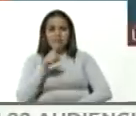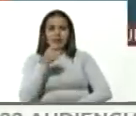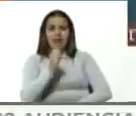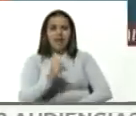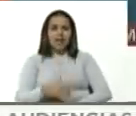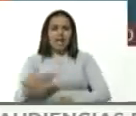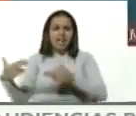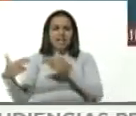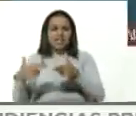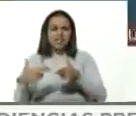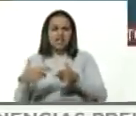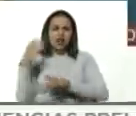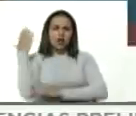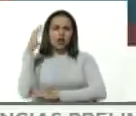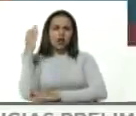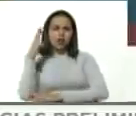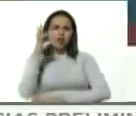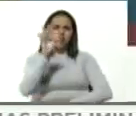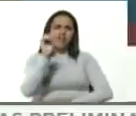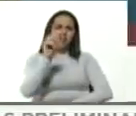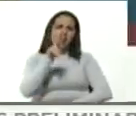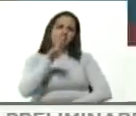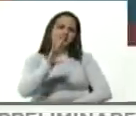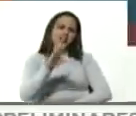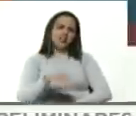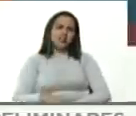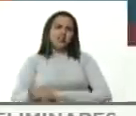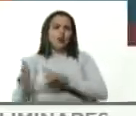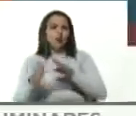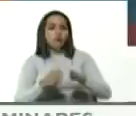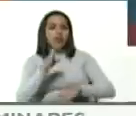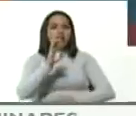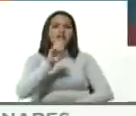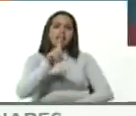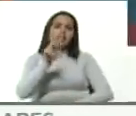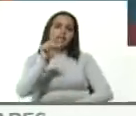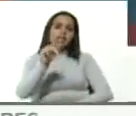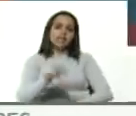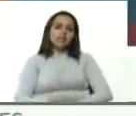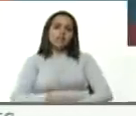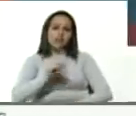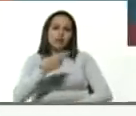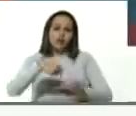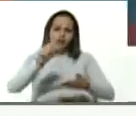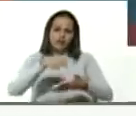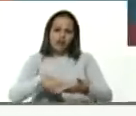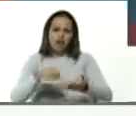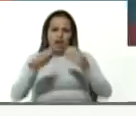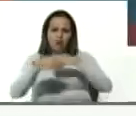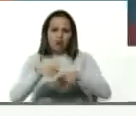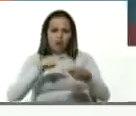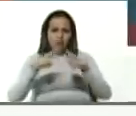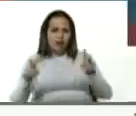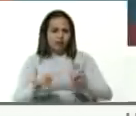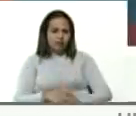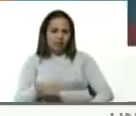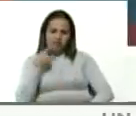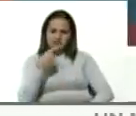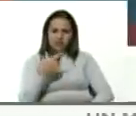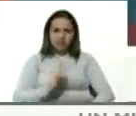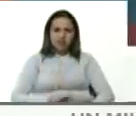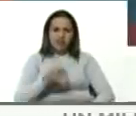guerrilla colombiana FARC, ELN e incluso las que firmaron los acuerdos de paz como terroristas. muy fácil